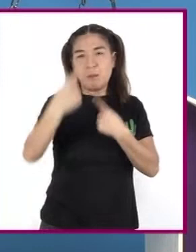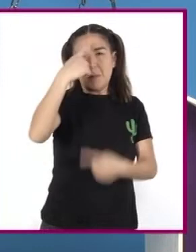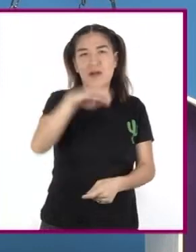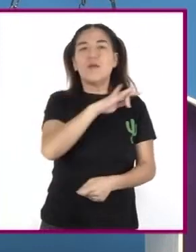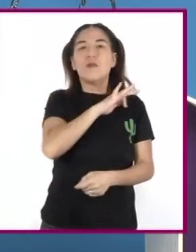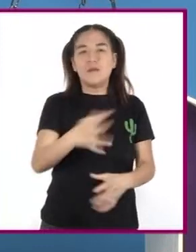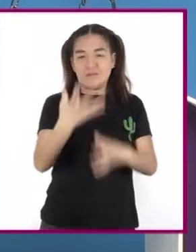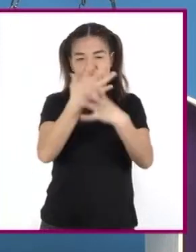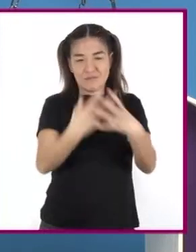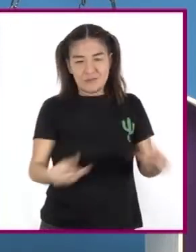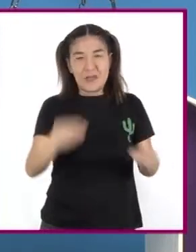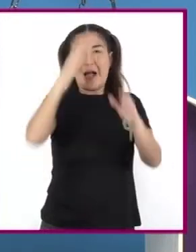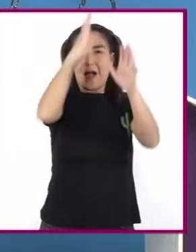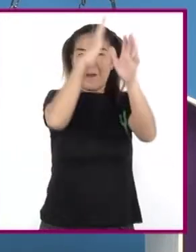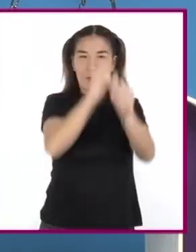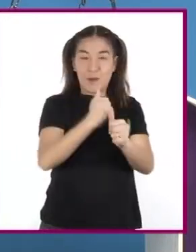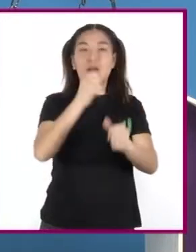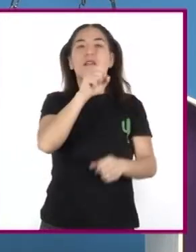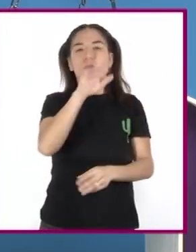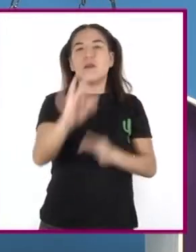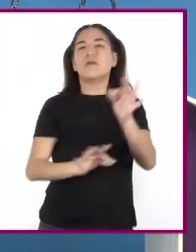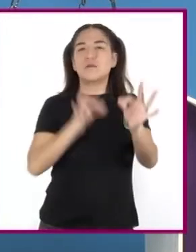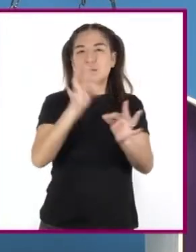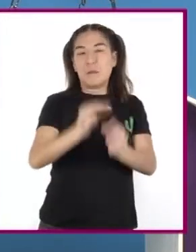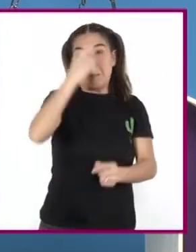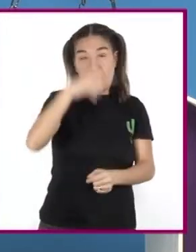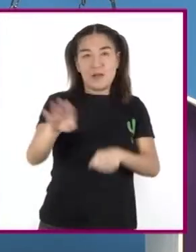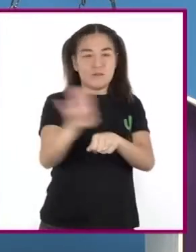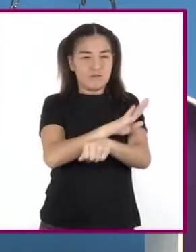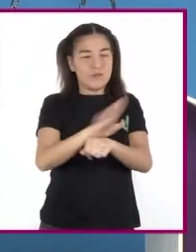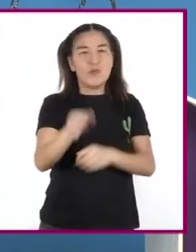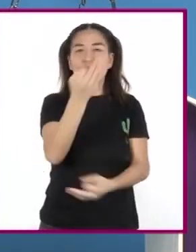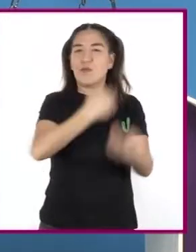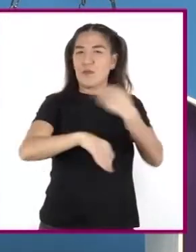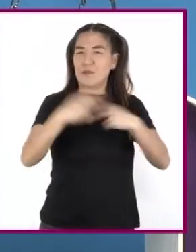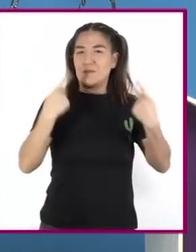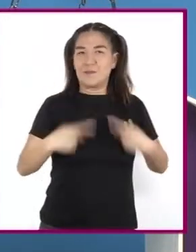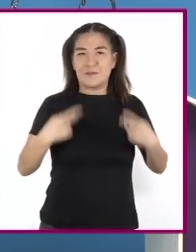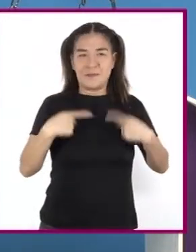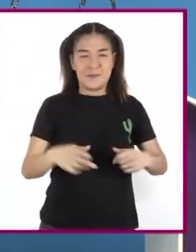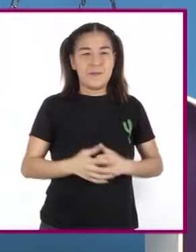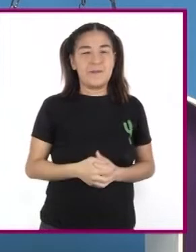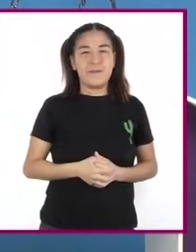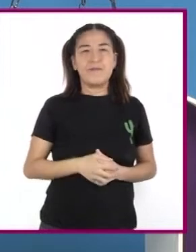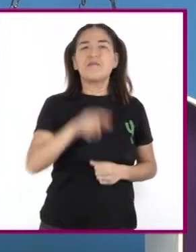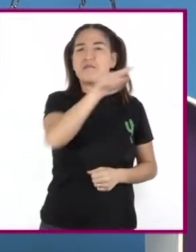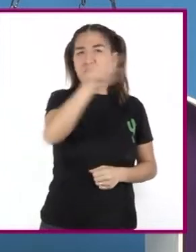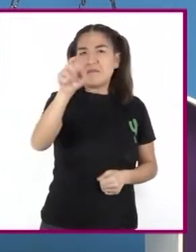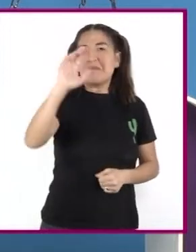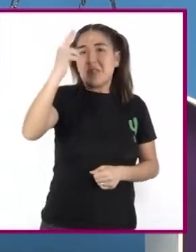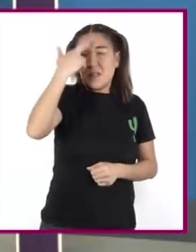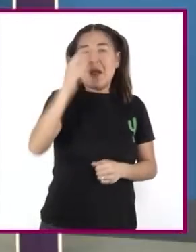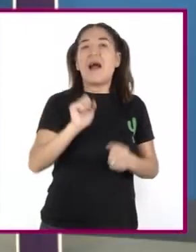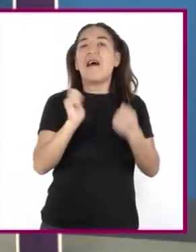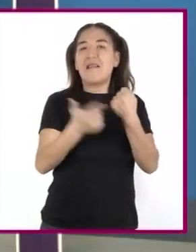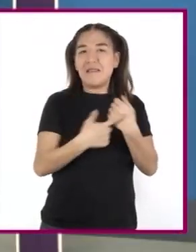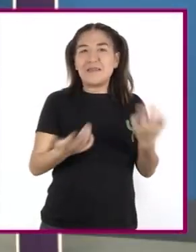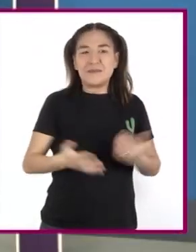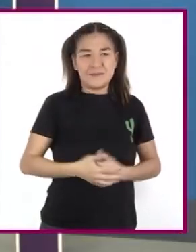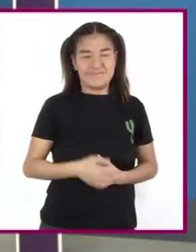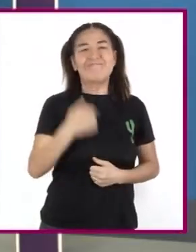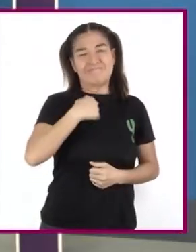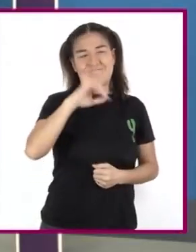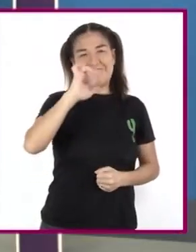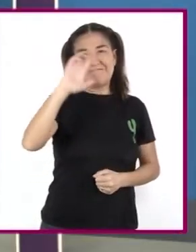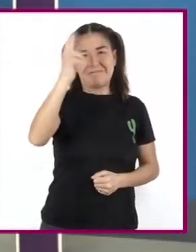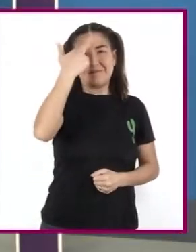establecer acuerdos Y compromisos En beneficio De todas Y todos ¿Recuerdan alguno? Yo sí